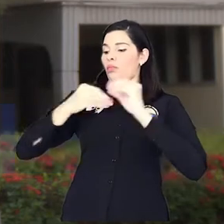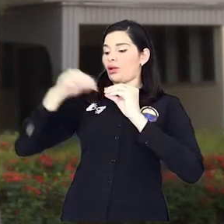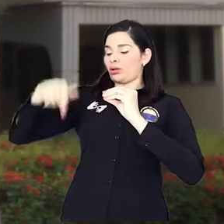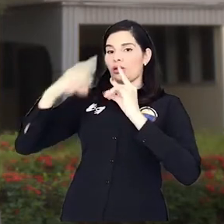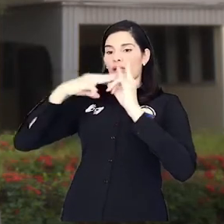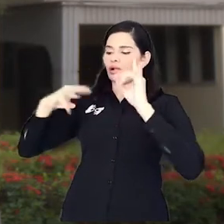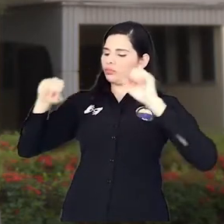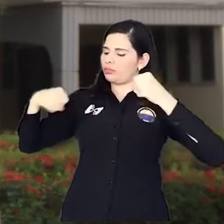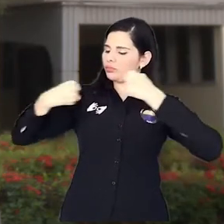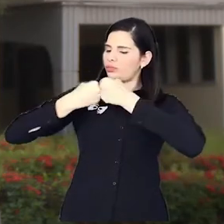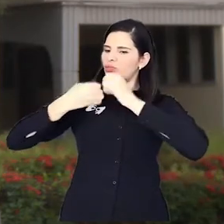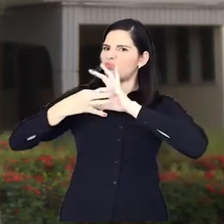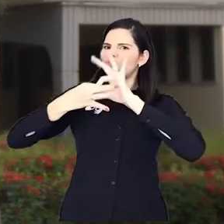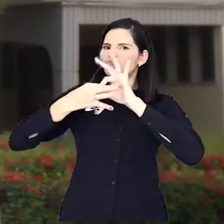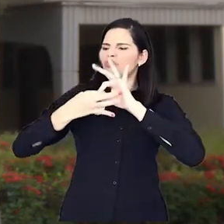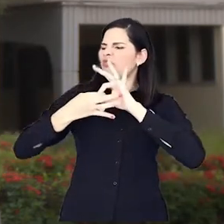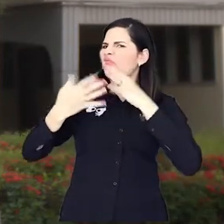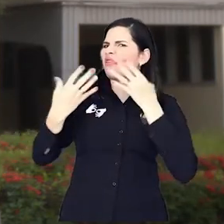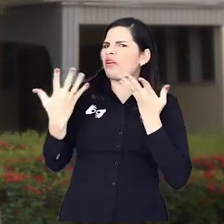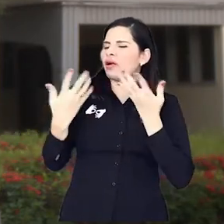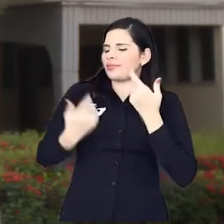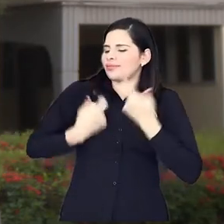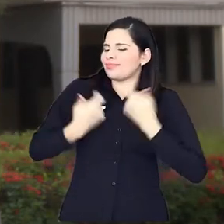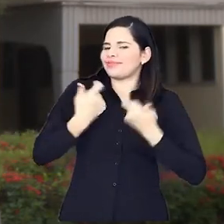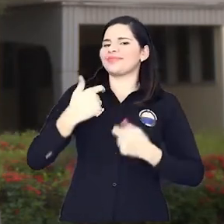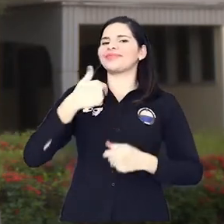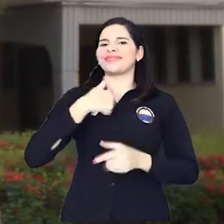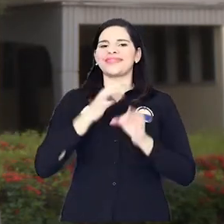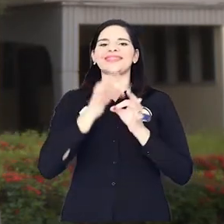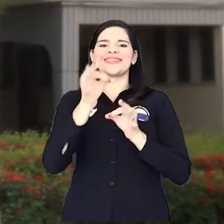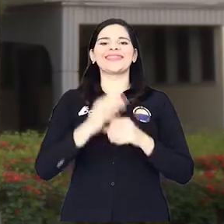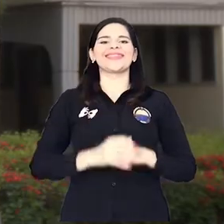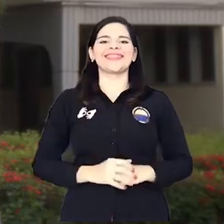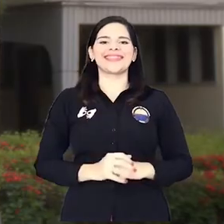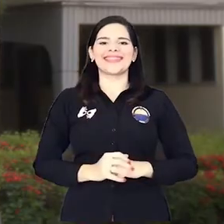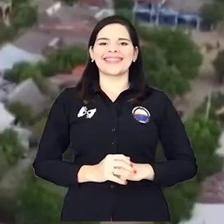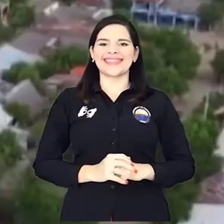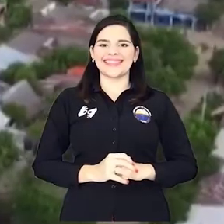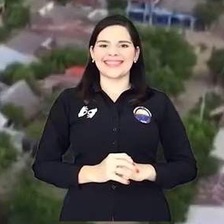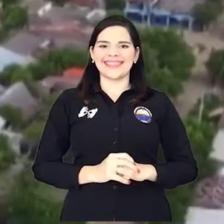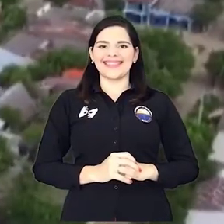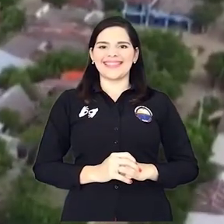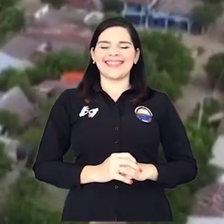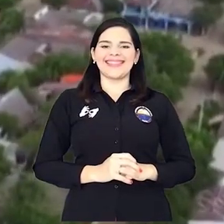que nos va a permitir avanzar en muchos aspectos en nuestro municipio.